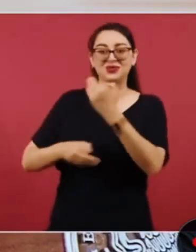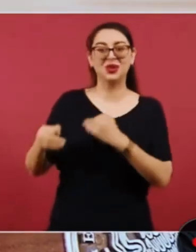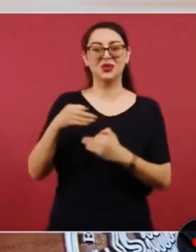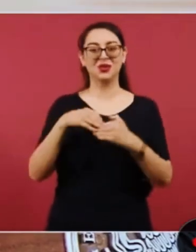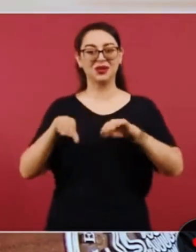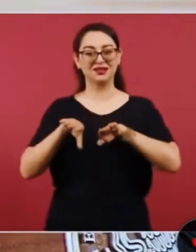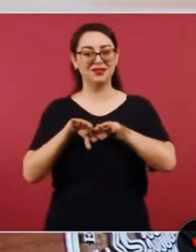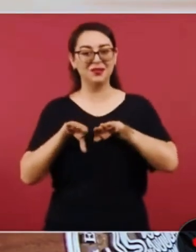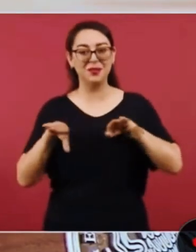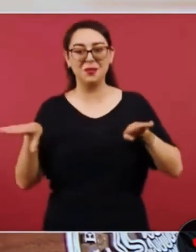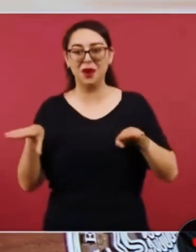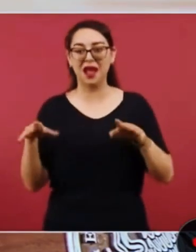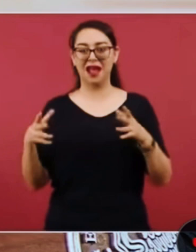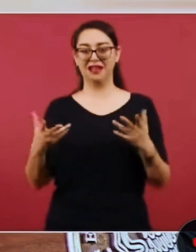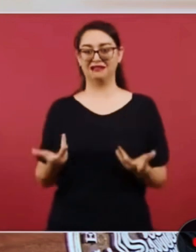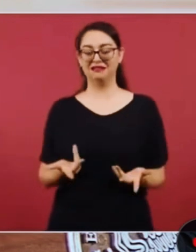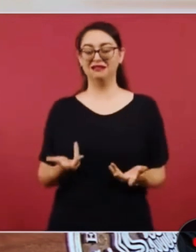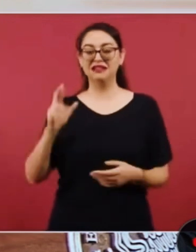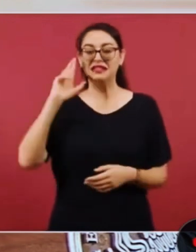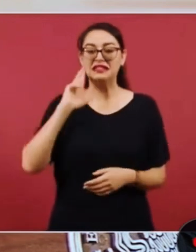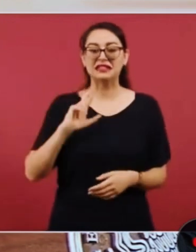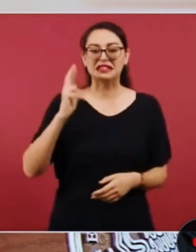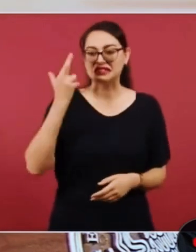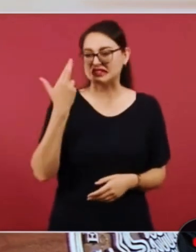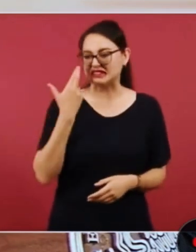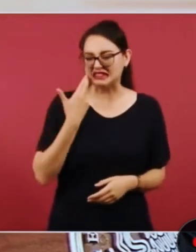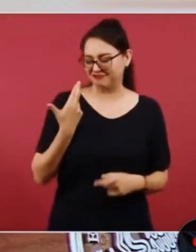lo crearon para someternos